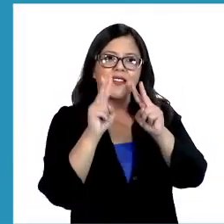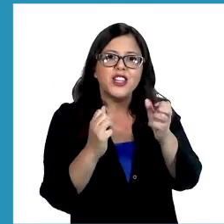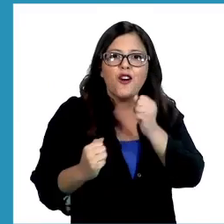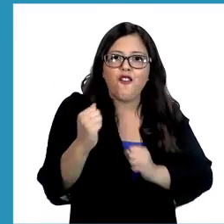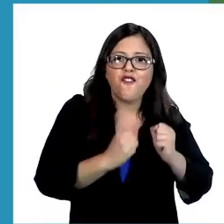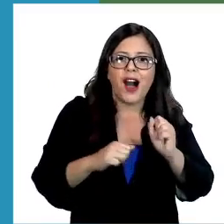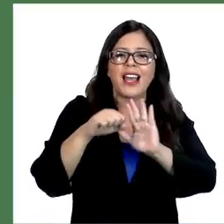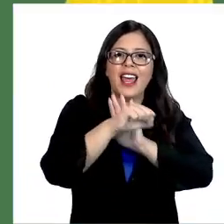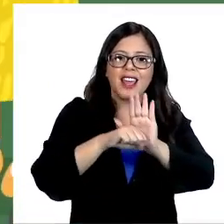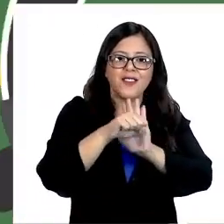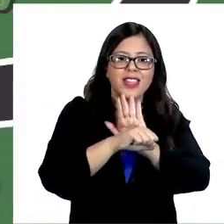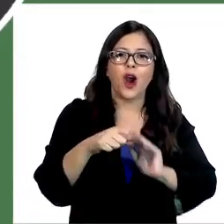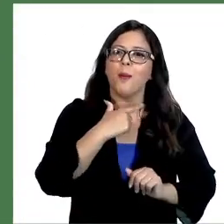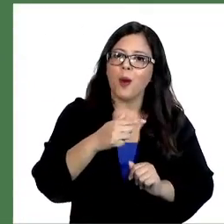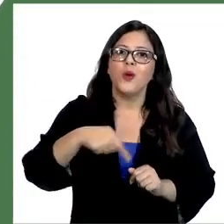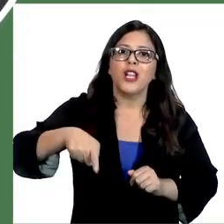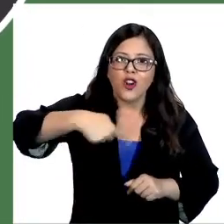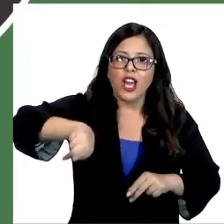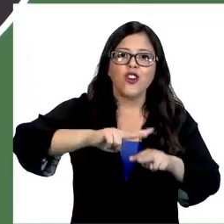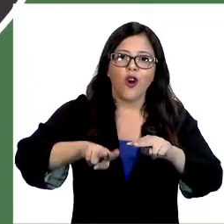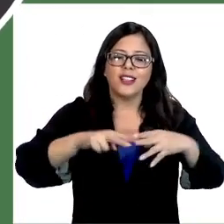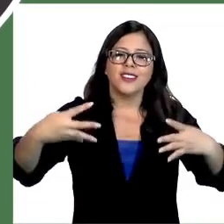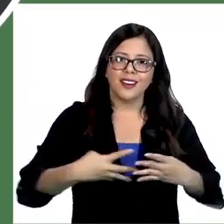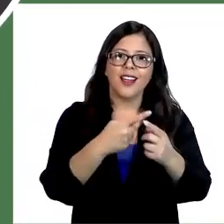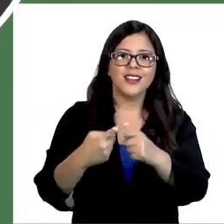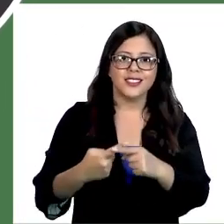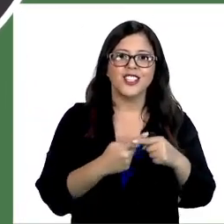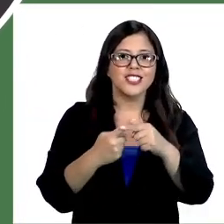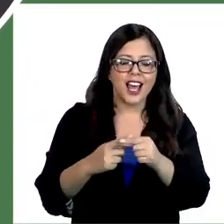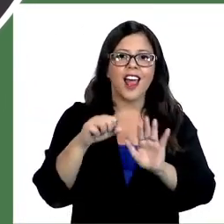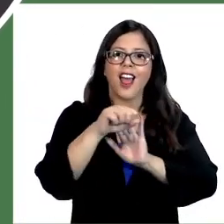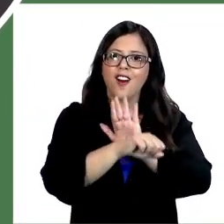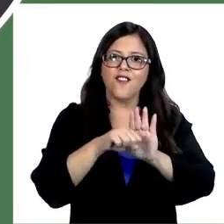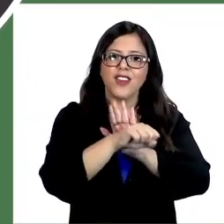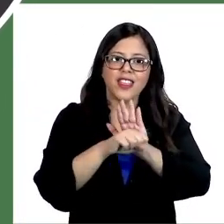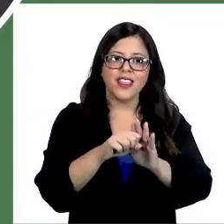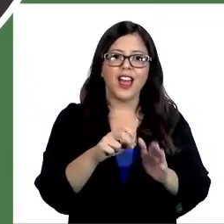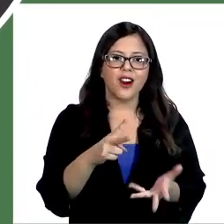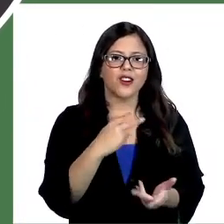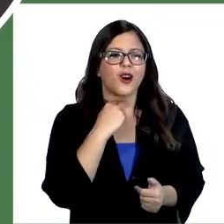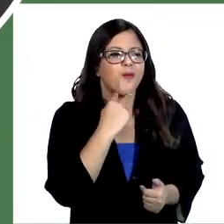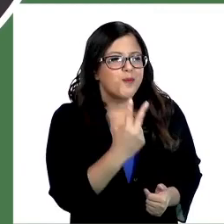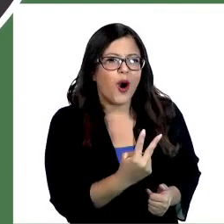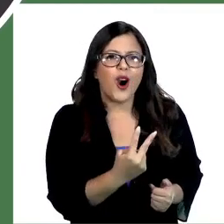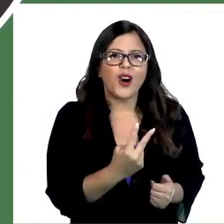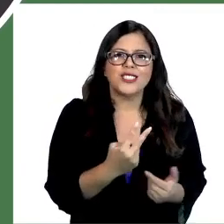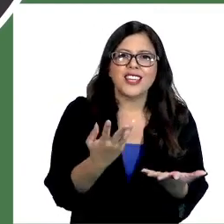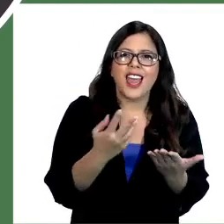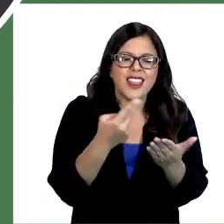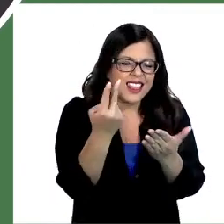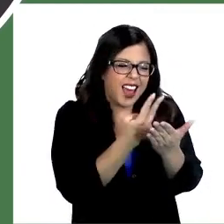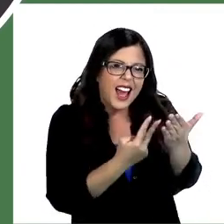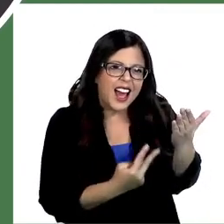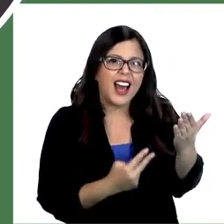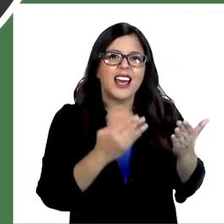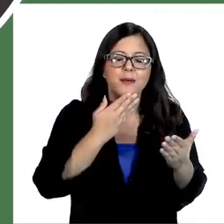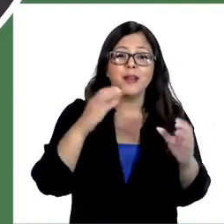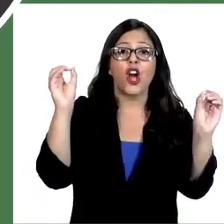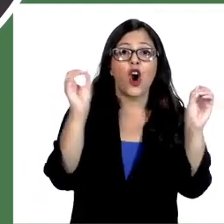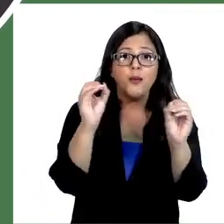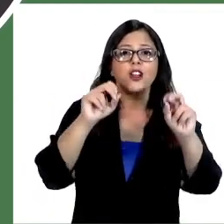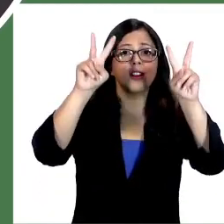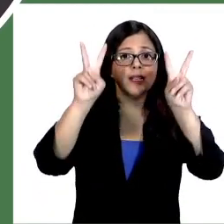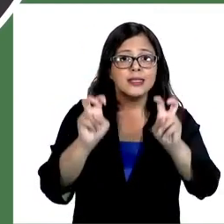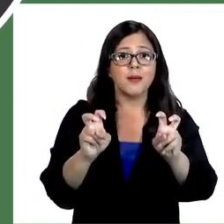sus videos y bailes. Me encanta lo que hacen en redes sociales, sus videos con voces de monos animados o